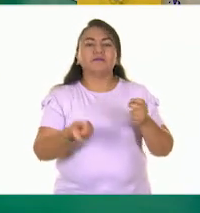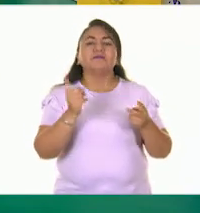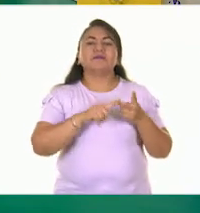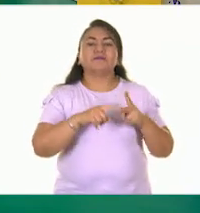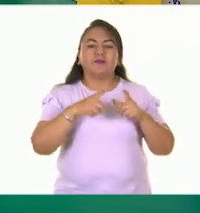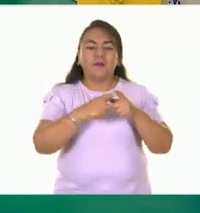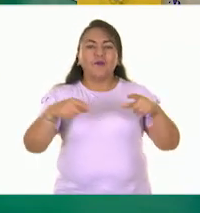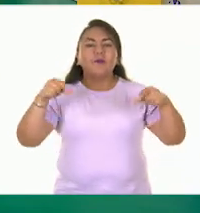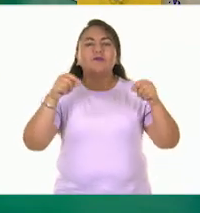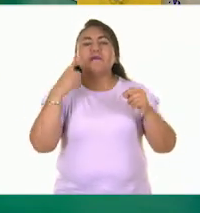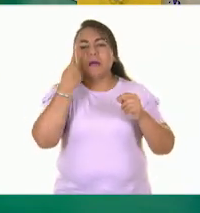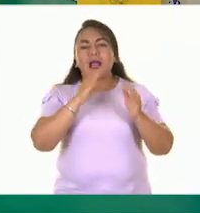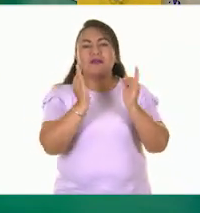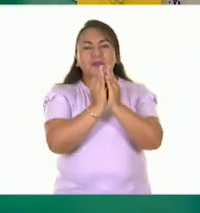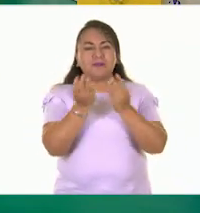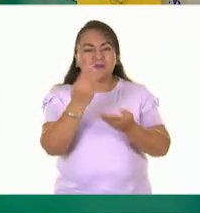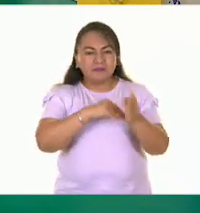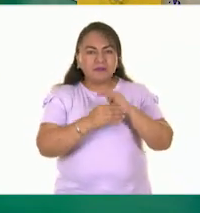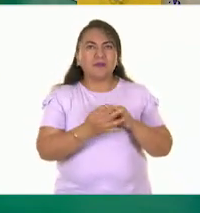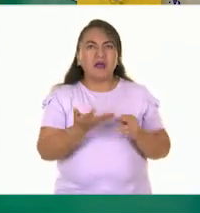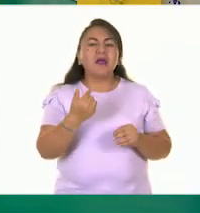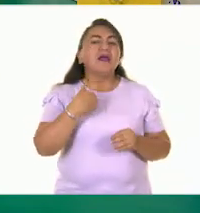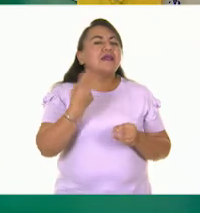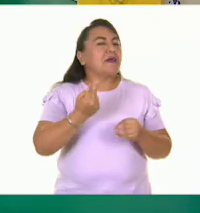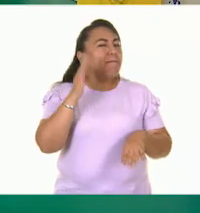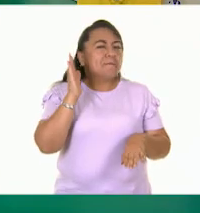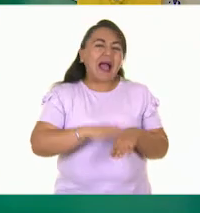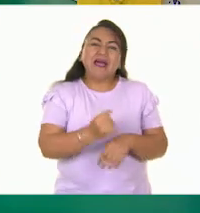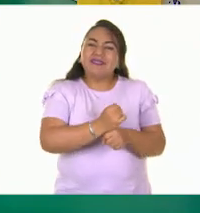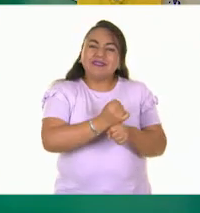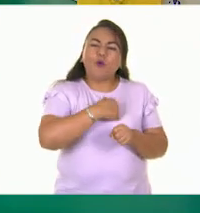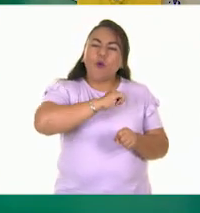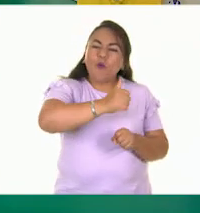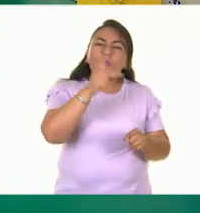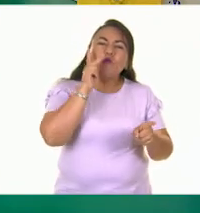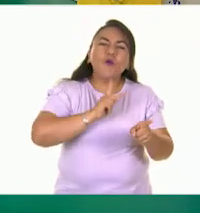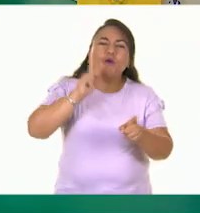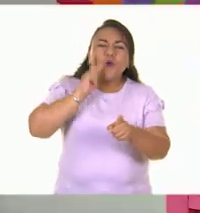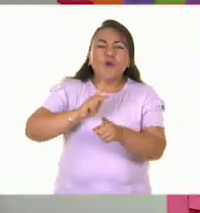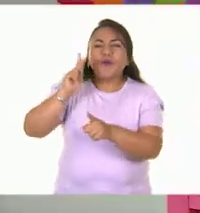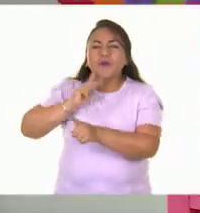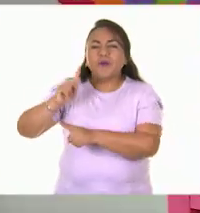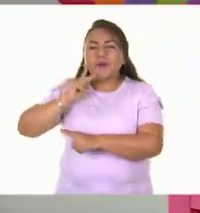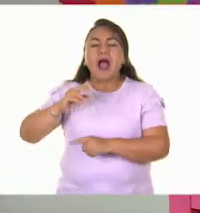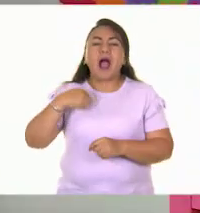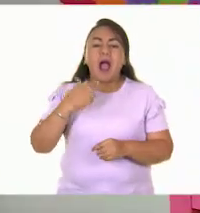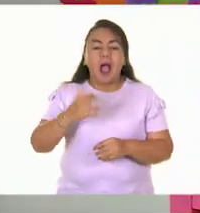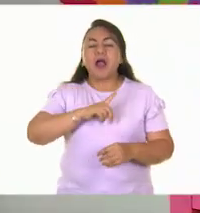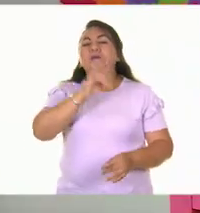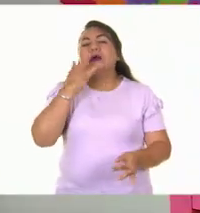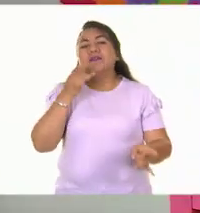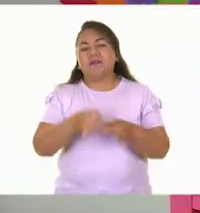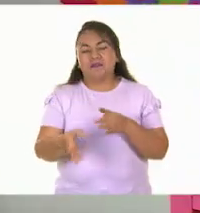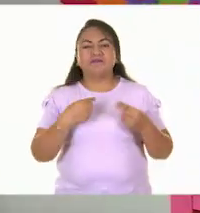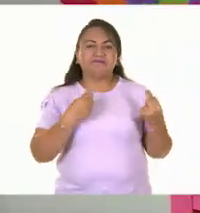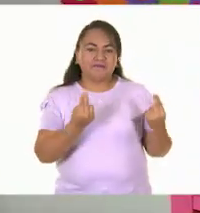hojas, creo que todavía me falta explorar muchísimos otros materiales con los que podría trabajar y hacer esta técnica, ¿no? Muy bien. Estoy en